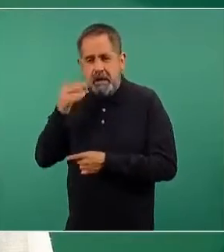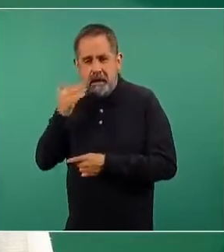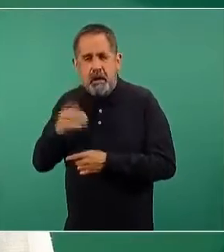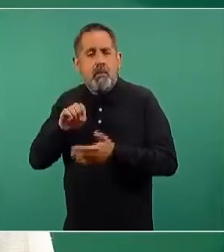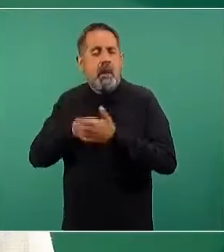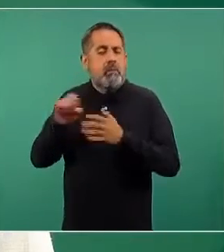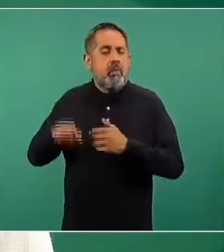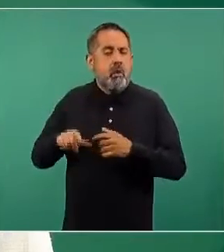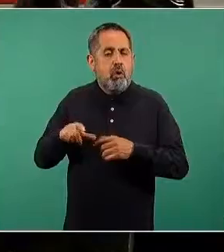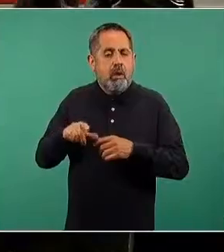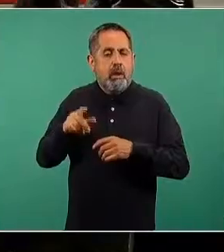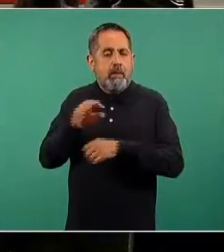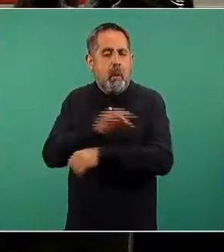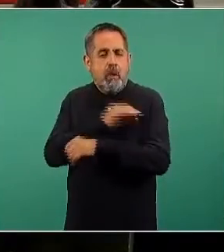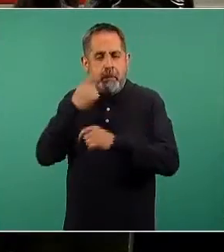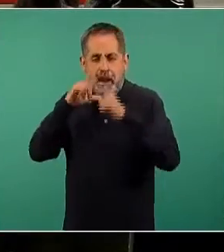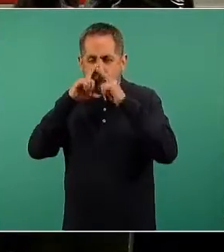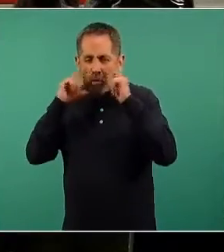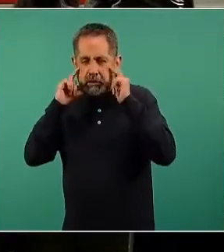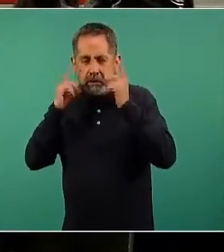es la vacuna de la influenza.